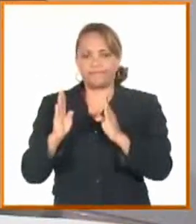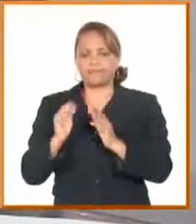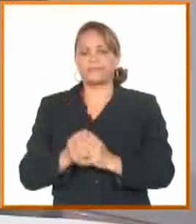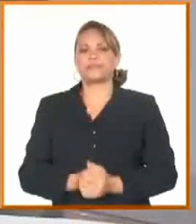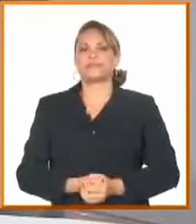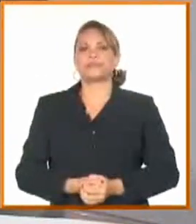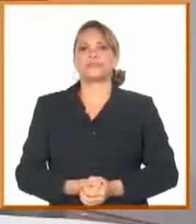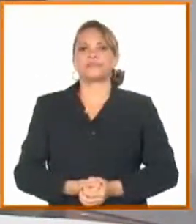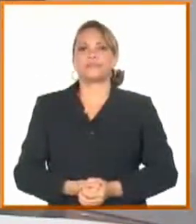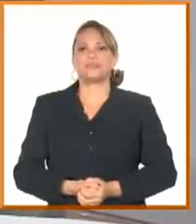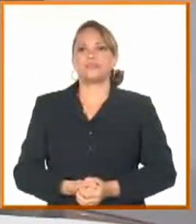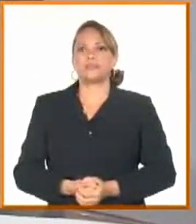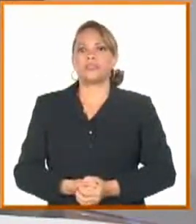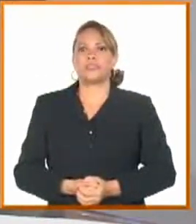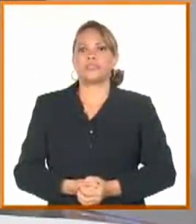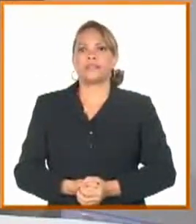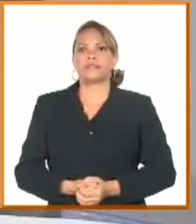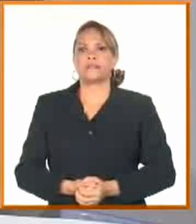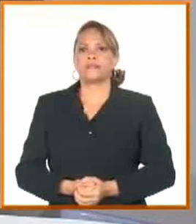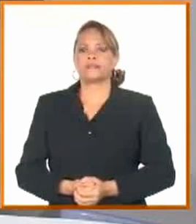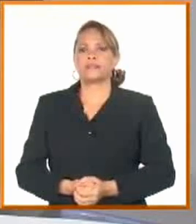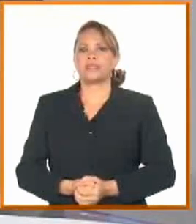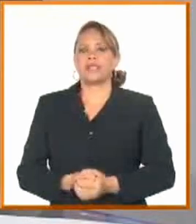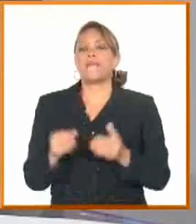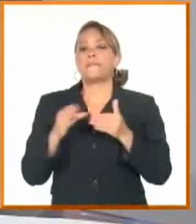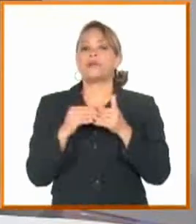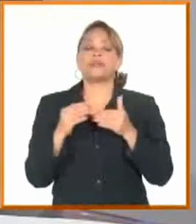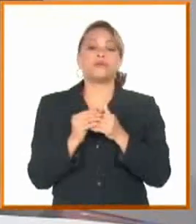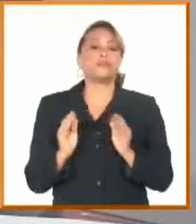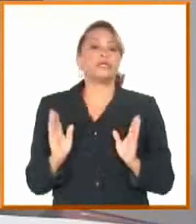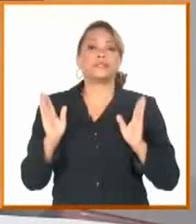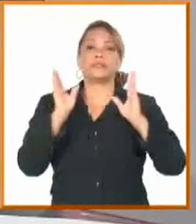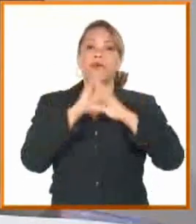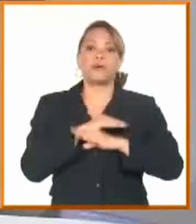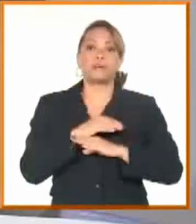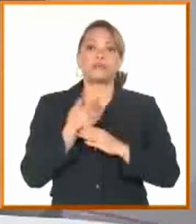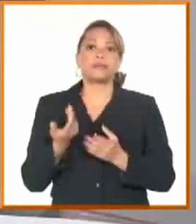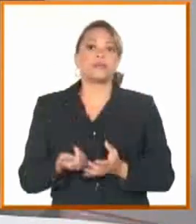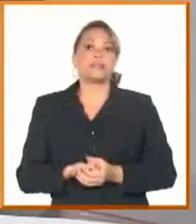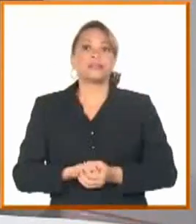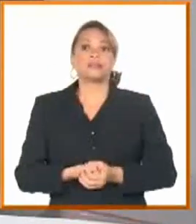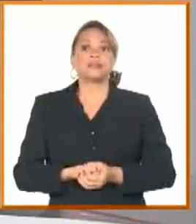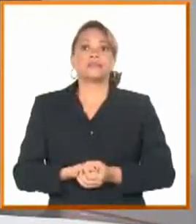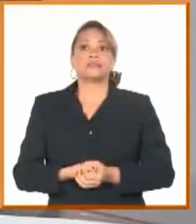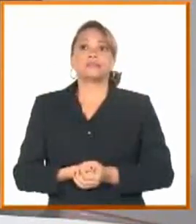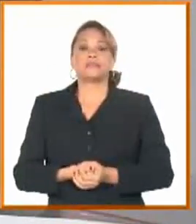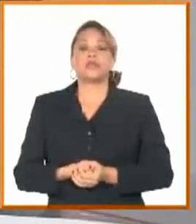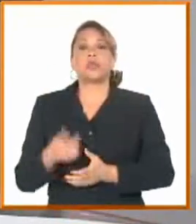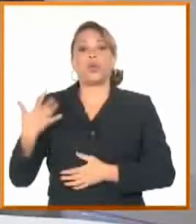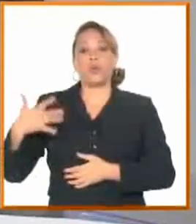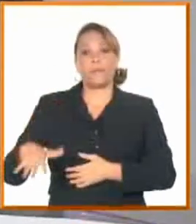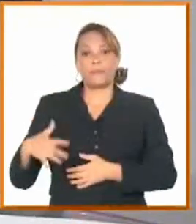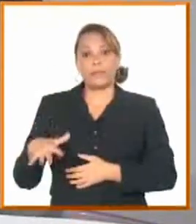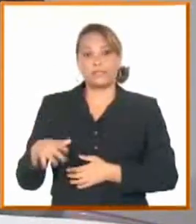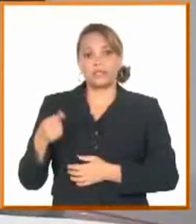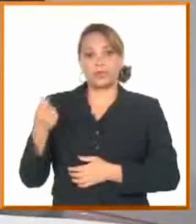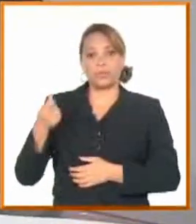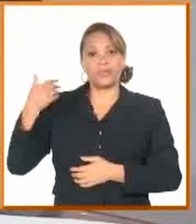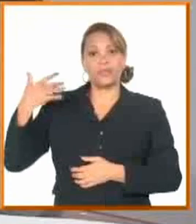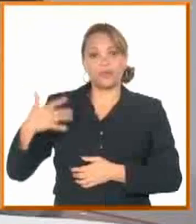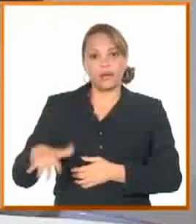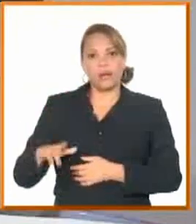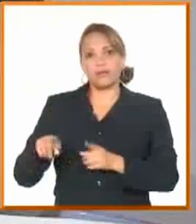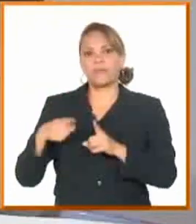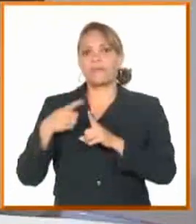Pero nosotros no tenemos hoy toda la divisa ni toda la capacidad para mantener, con los niveles de precios actuales, la